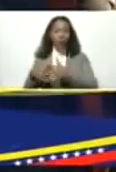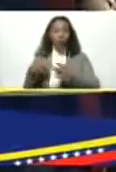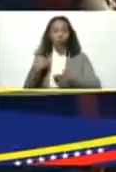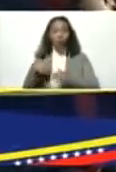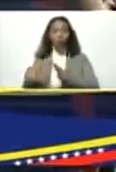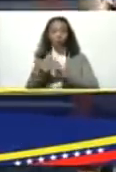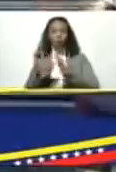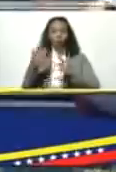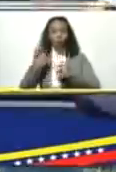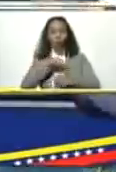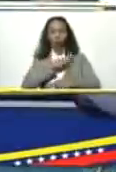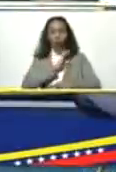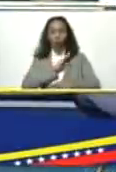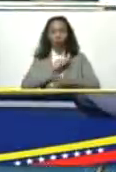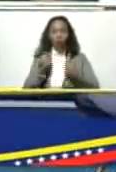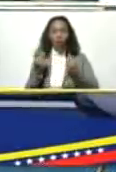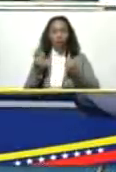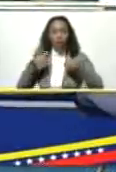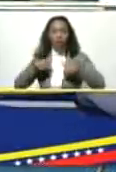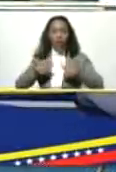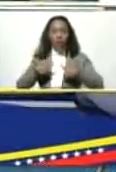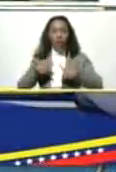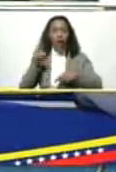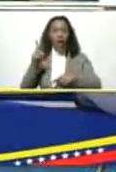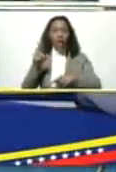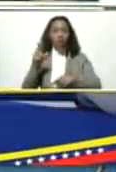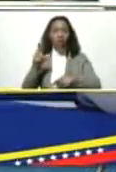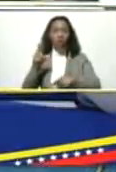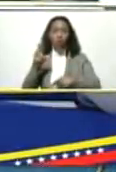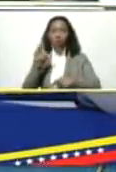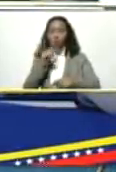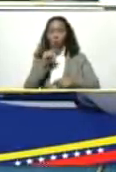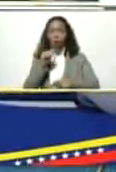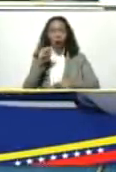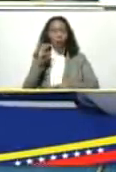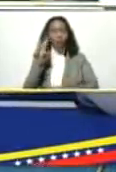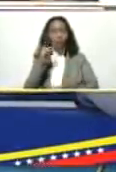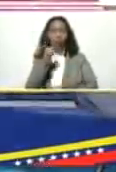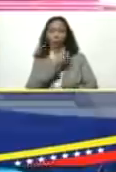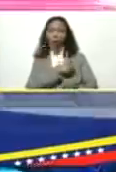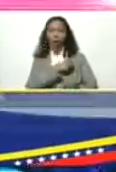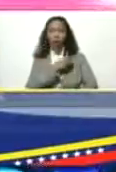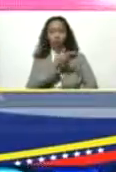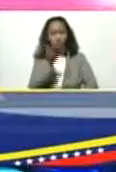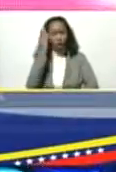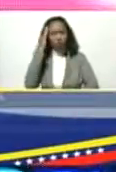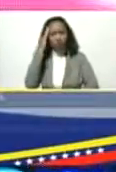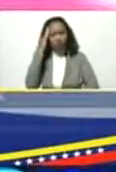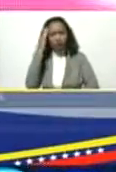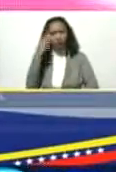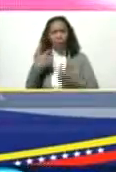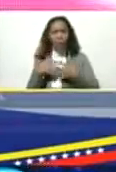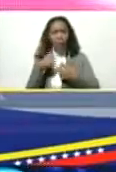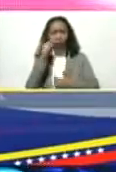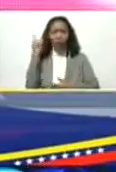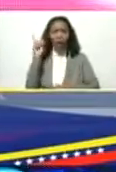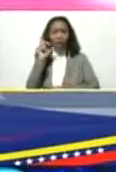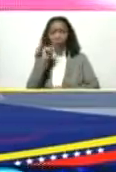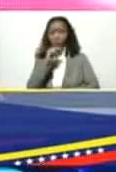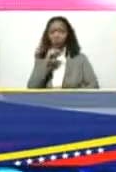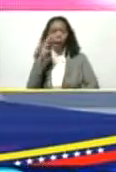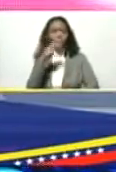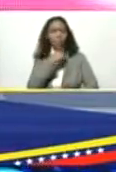es algo inmoral ustedes lo saben empresarios banqueros es inmoral